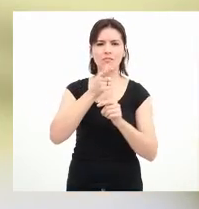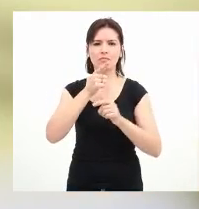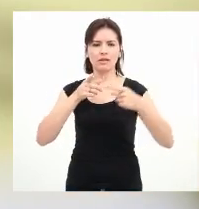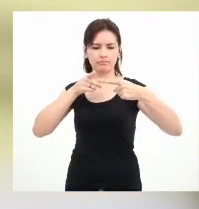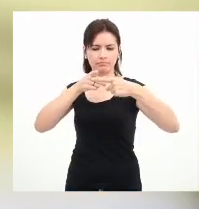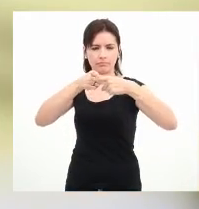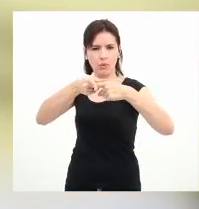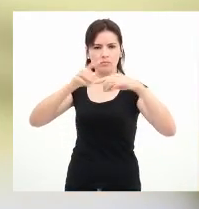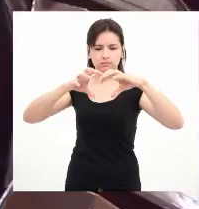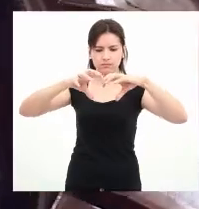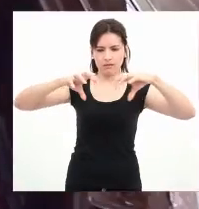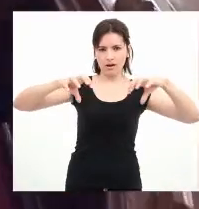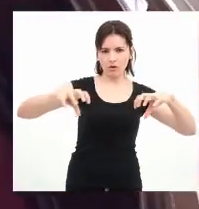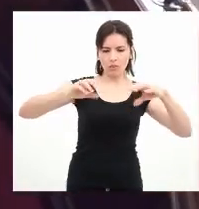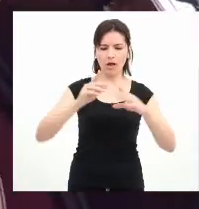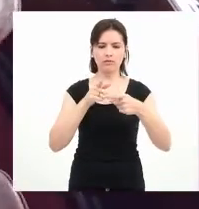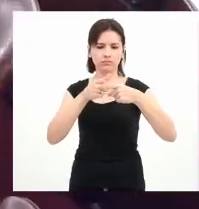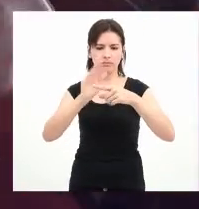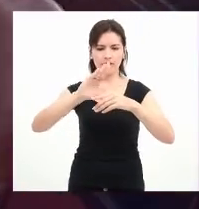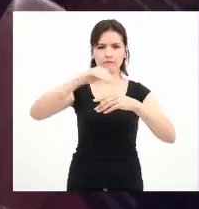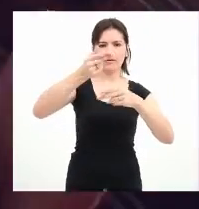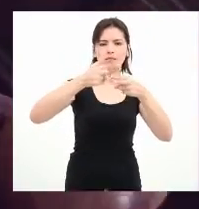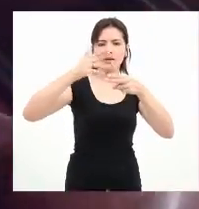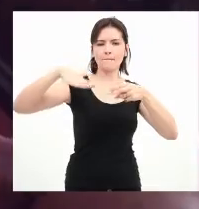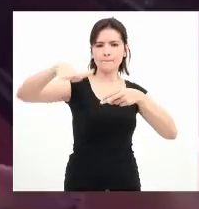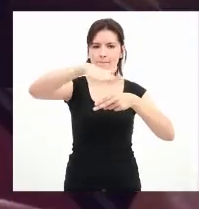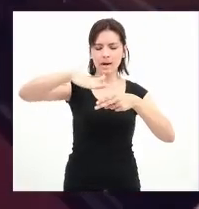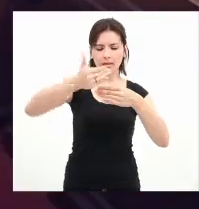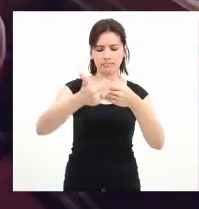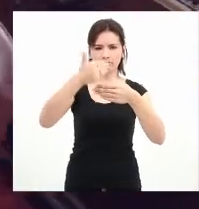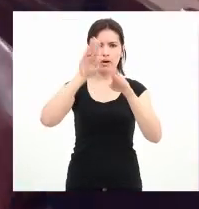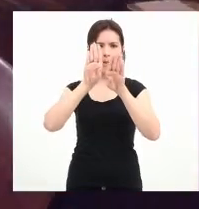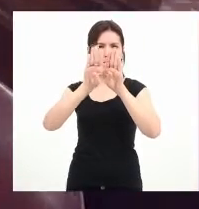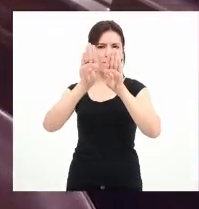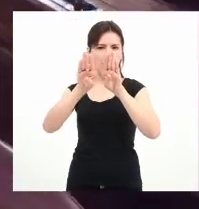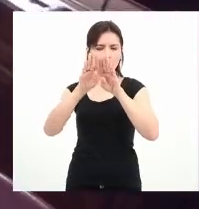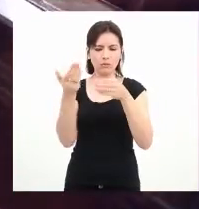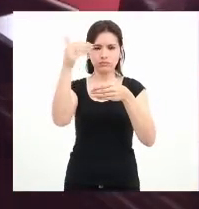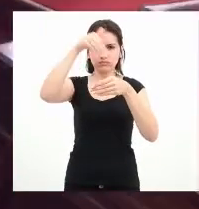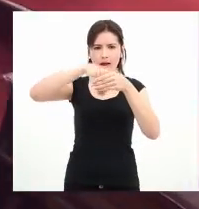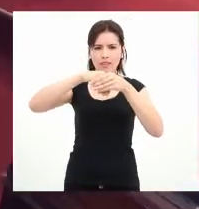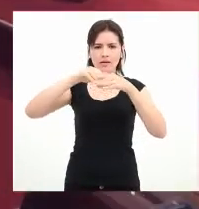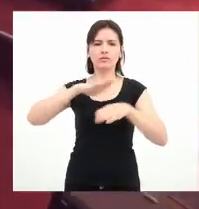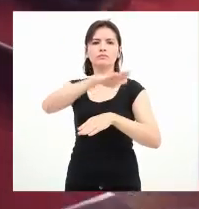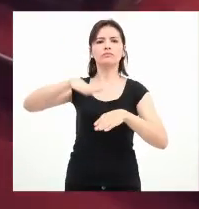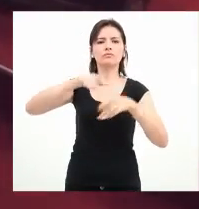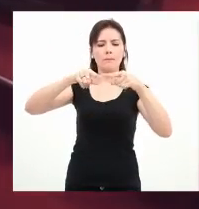del país. La construcción responde en su criterio y características al esquema tipológico básico del edificio legislativo de sistema bicameral, con